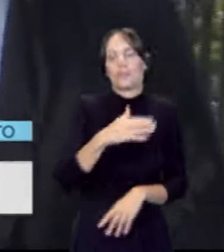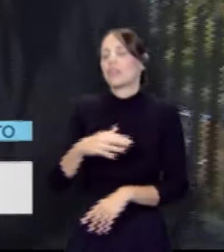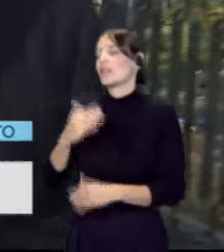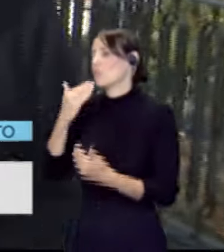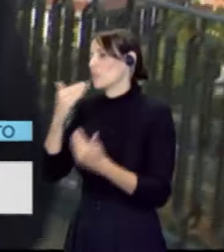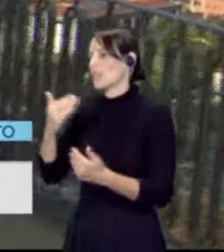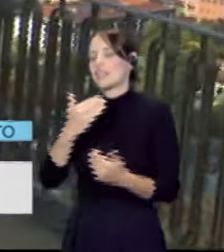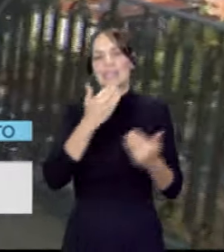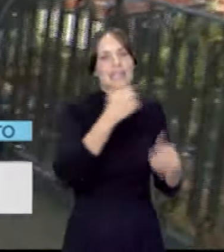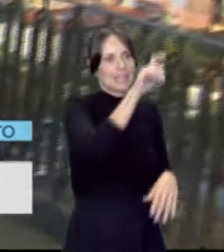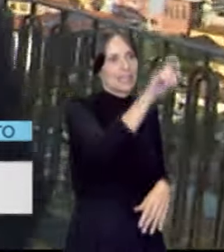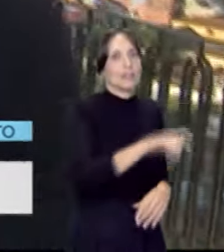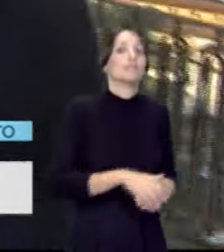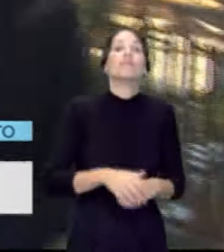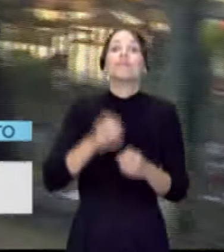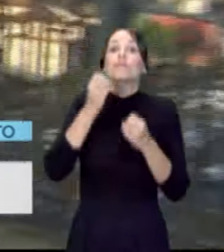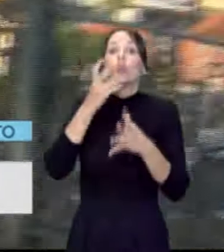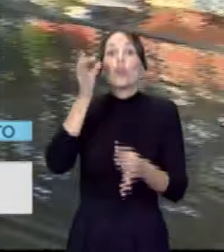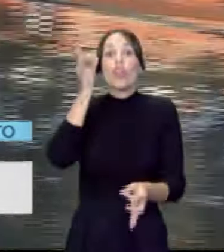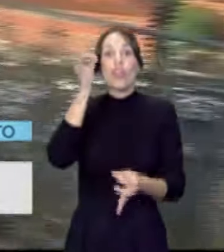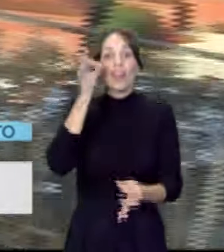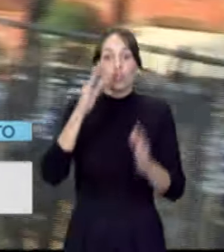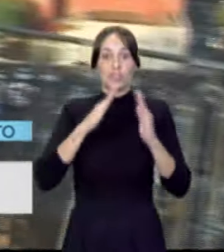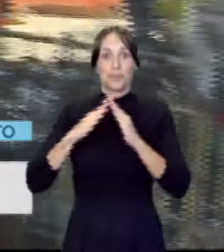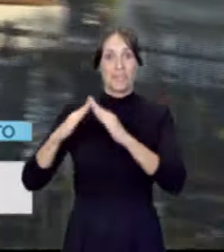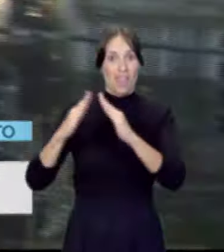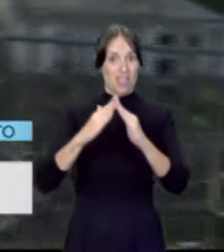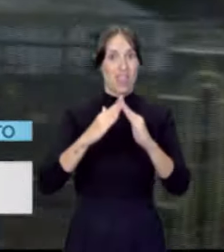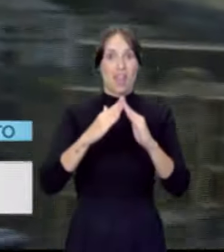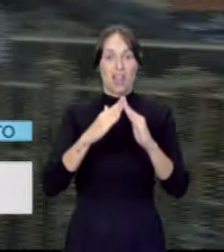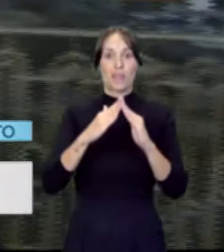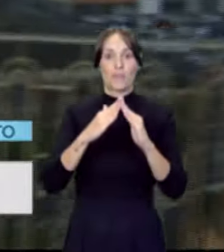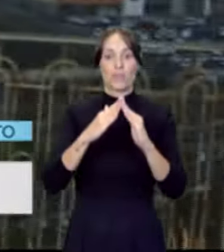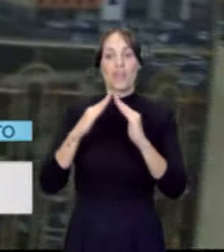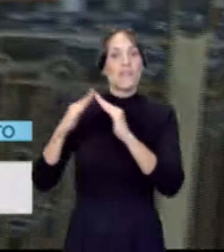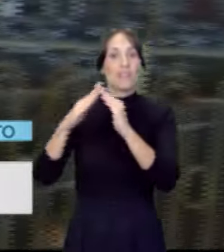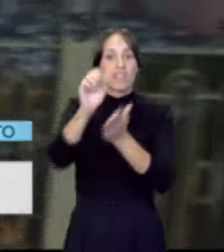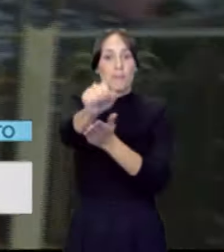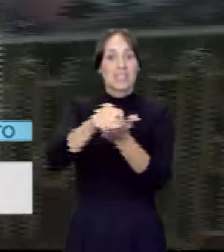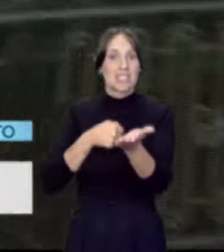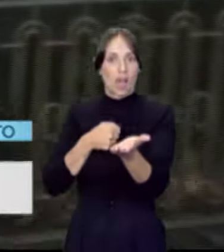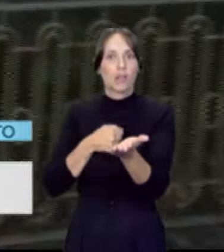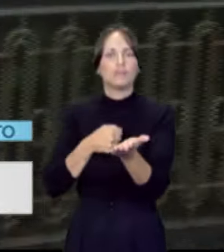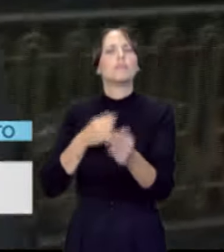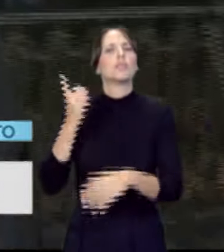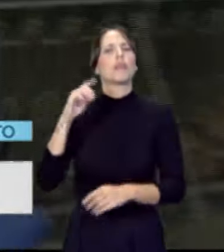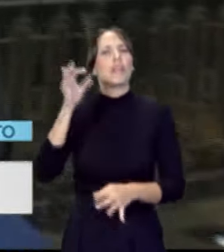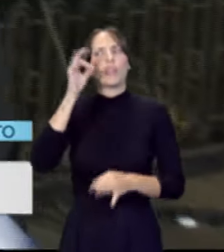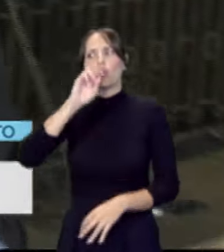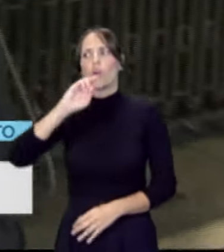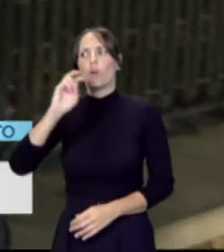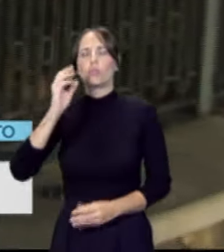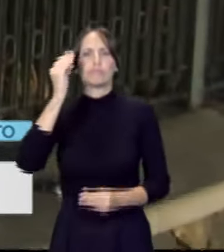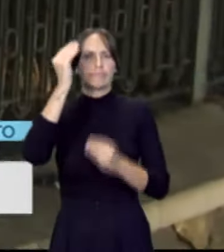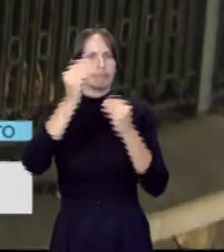A ti. Bueno, esos son los datos de la vivienda, de la vivienda que está vacía, que está sin ocupar. También tenemos dos datos que invitan a reflexionar,